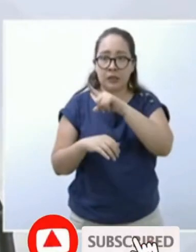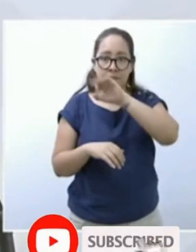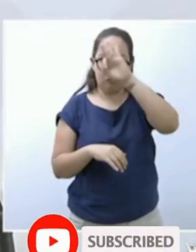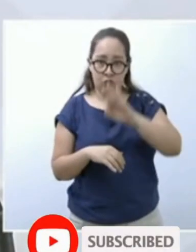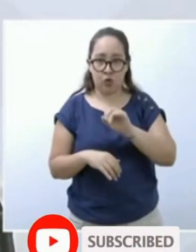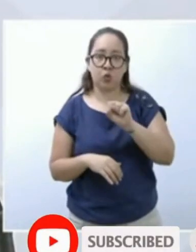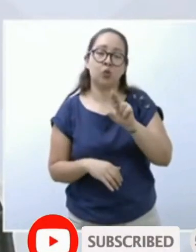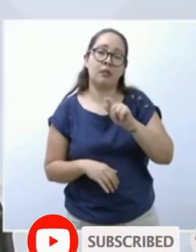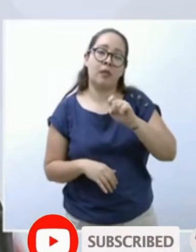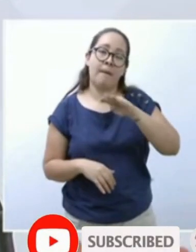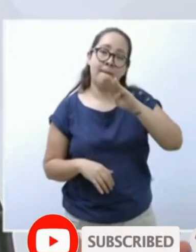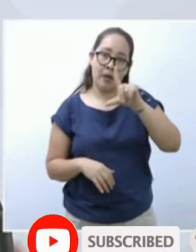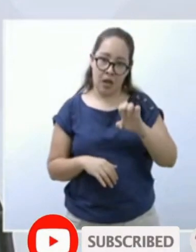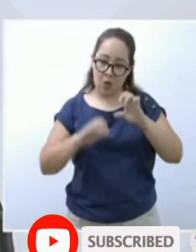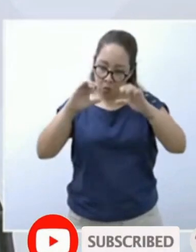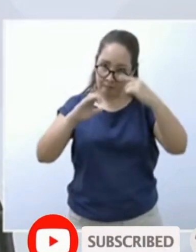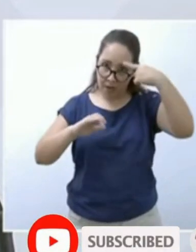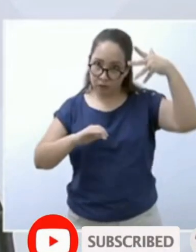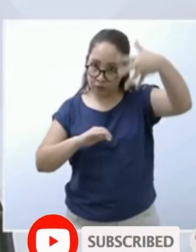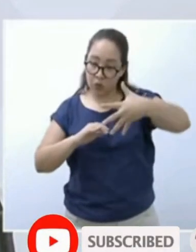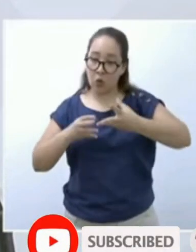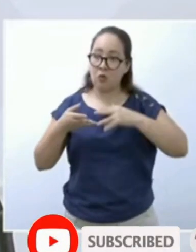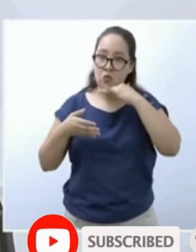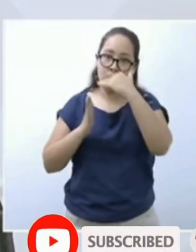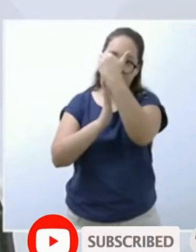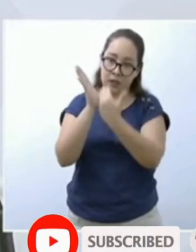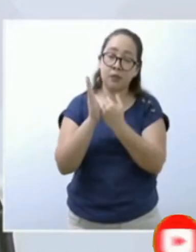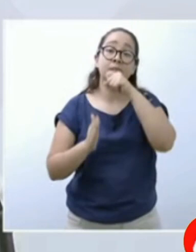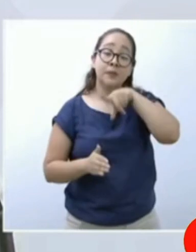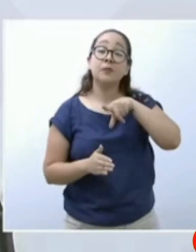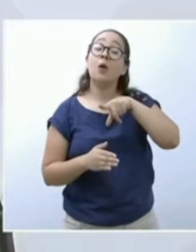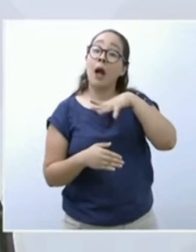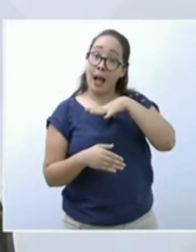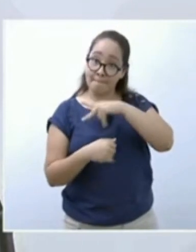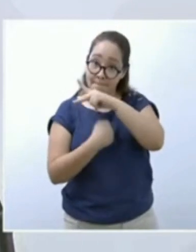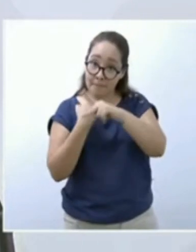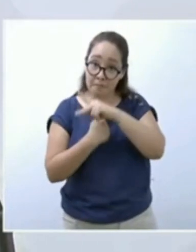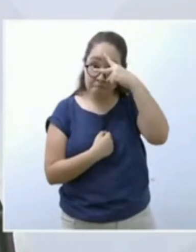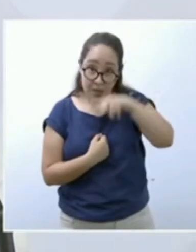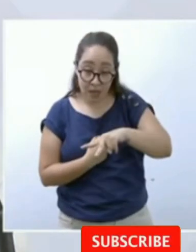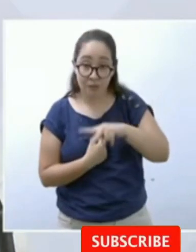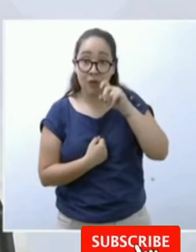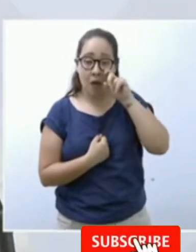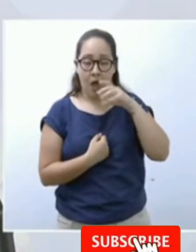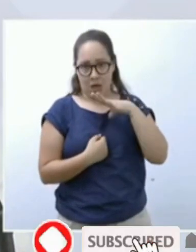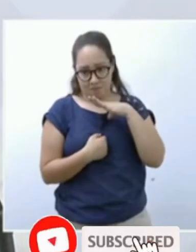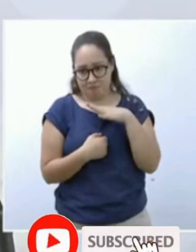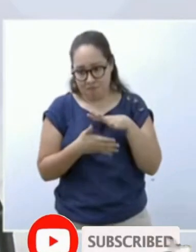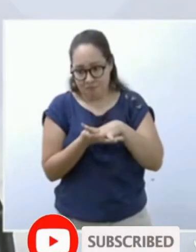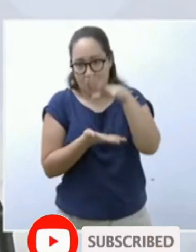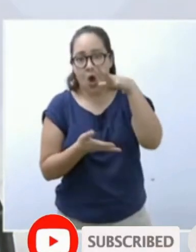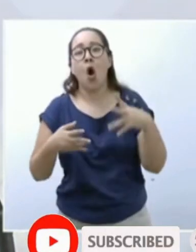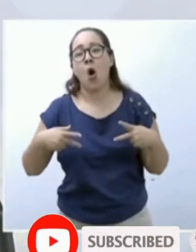sustentable. Dentro de las potencialidades que tiene México como país, yo nombro una población joven,